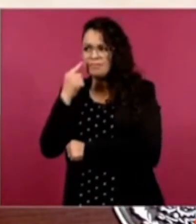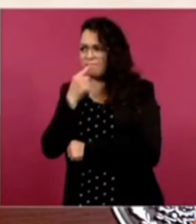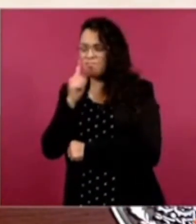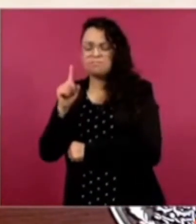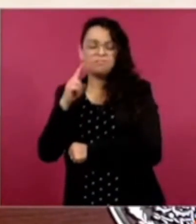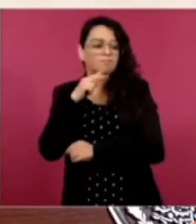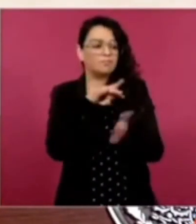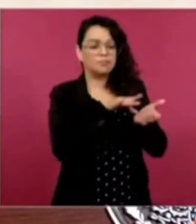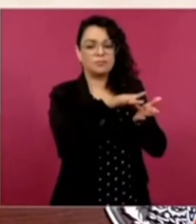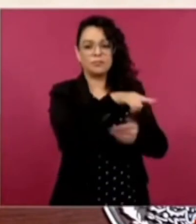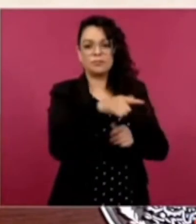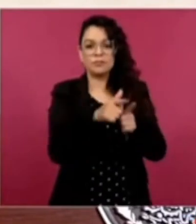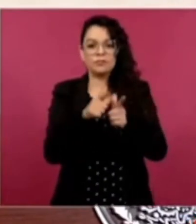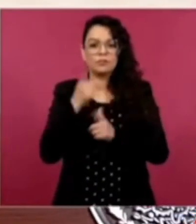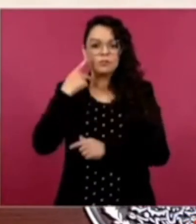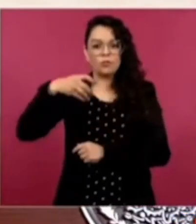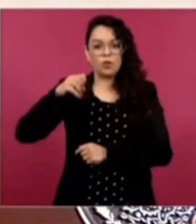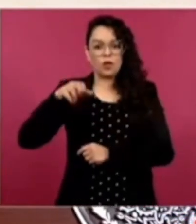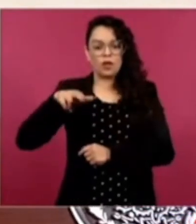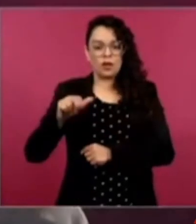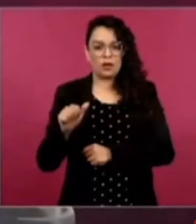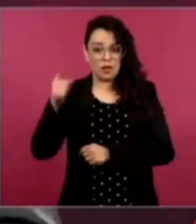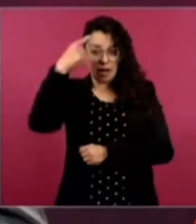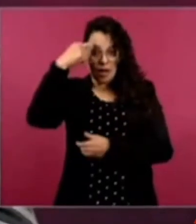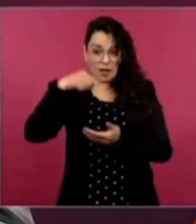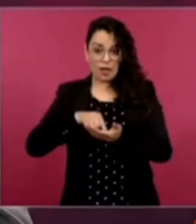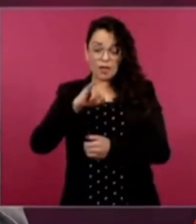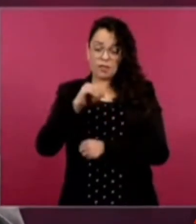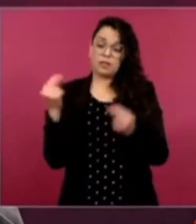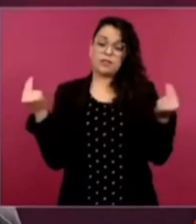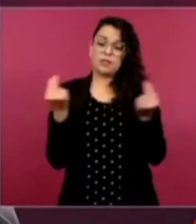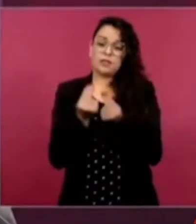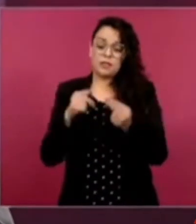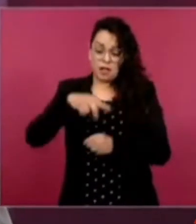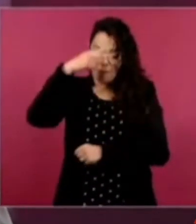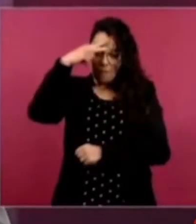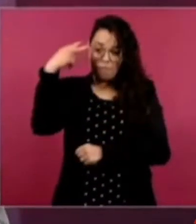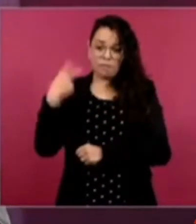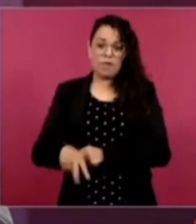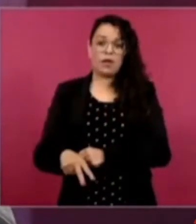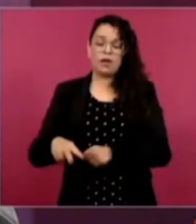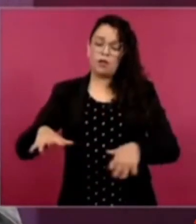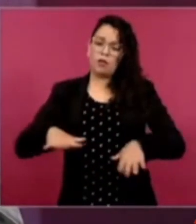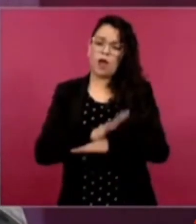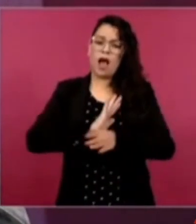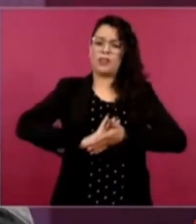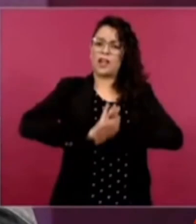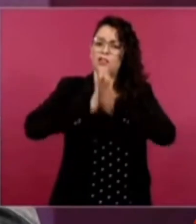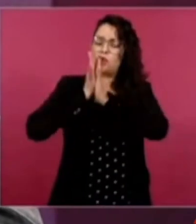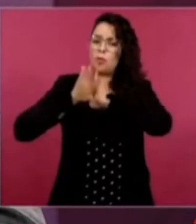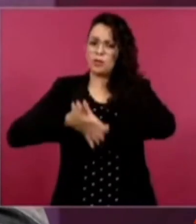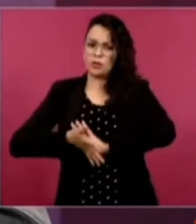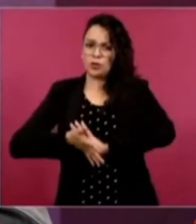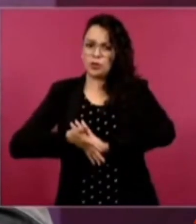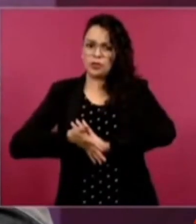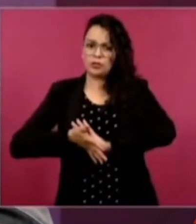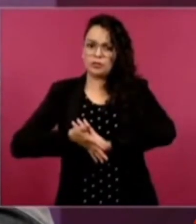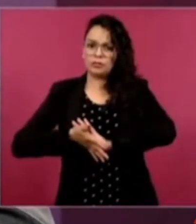¿Qué les pareció necesaria la transformación y tuvieron confianza en nosotros?